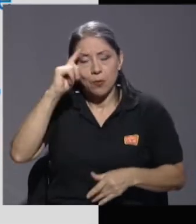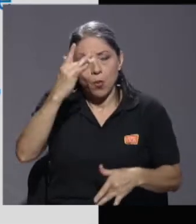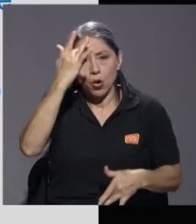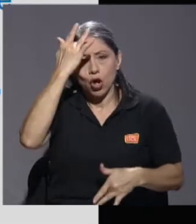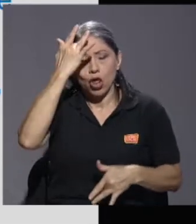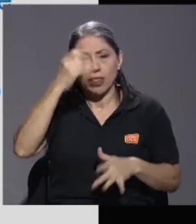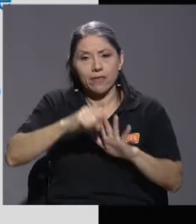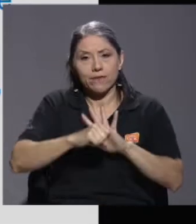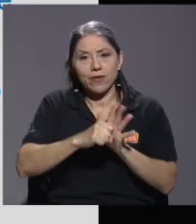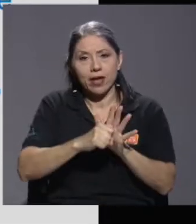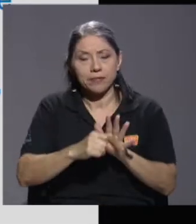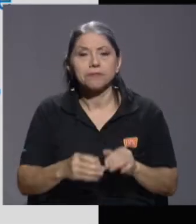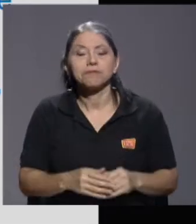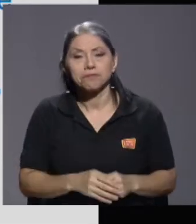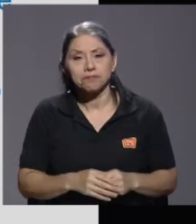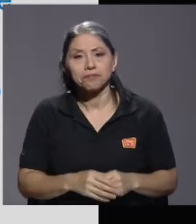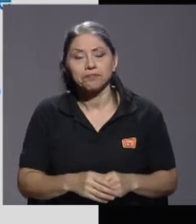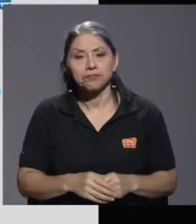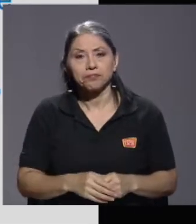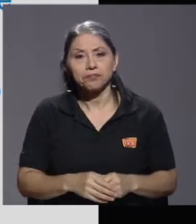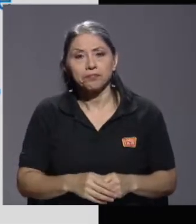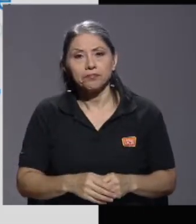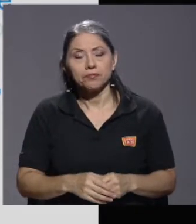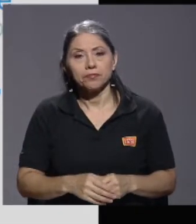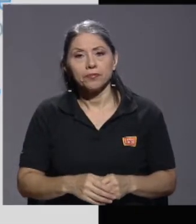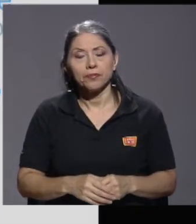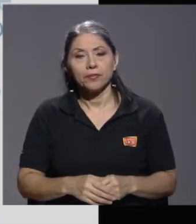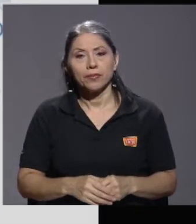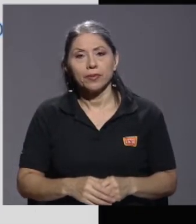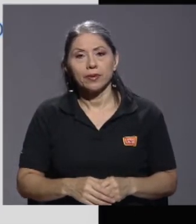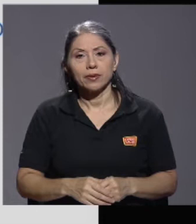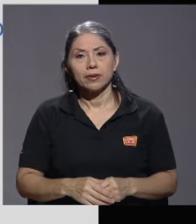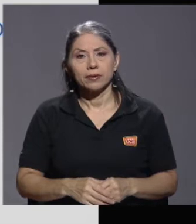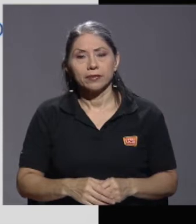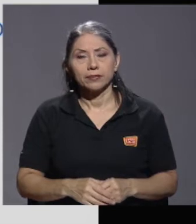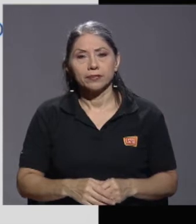por este padecimiento.